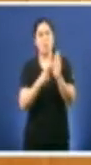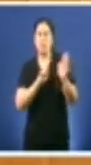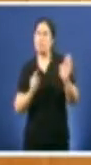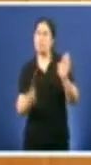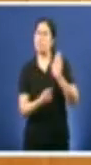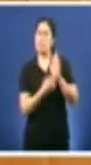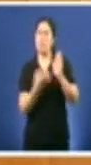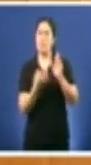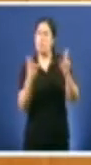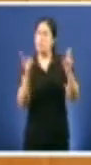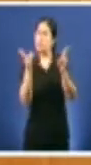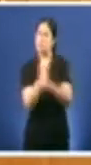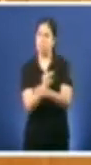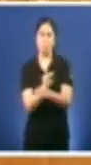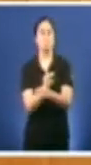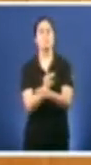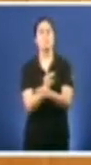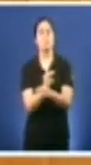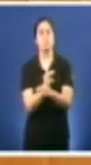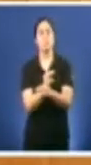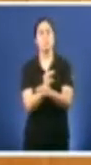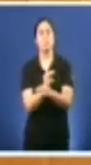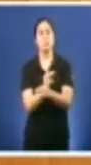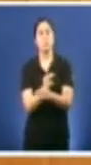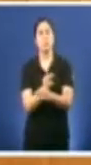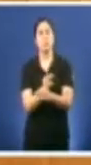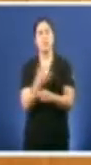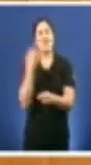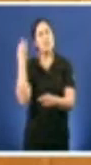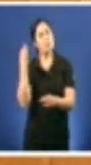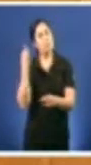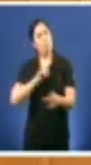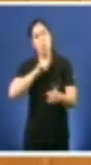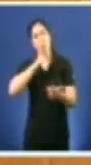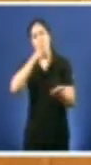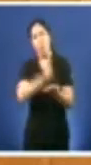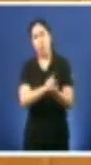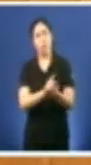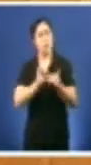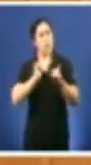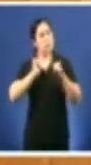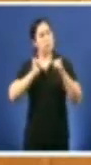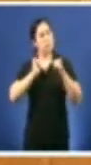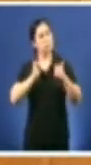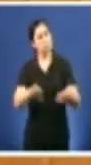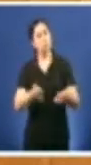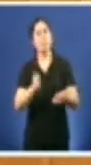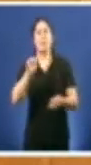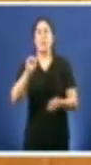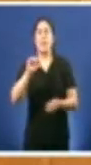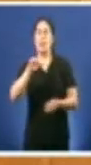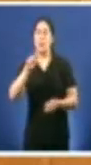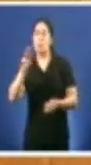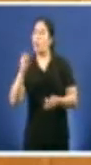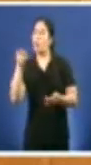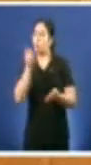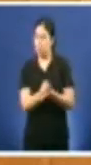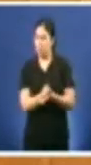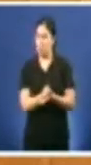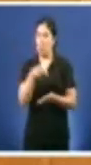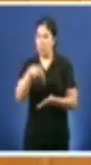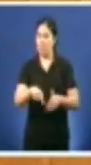iniciar novamente o que aprobou o Pleno do Parlamento e decir, a ILP Se o PP votou